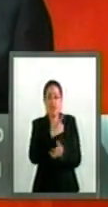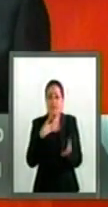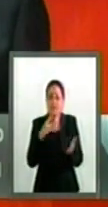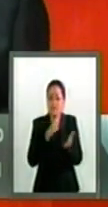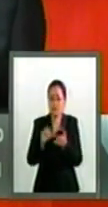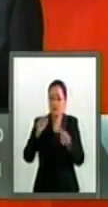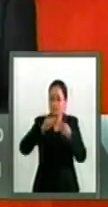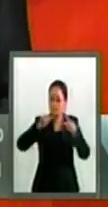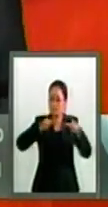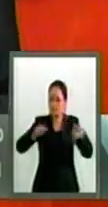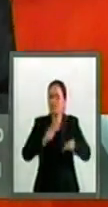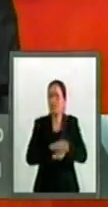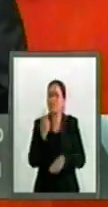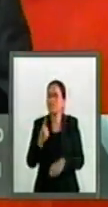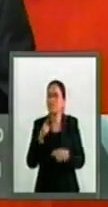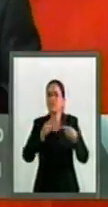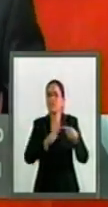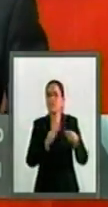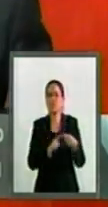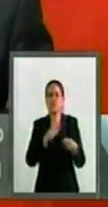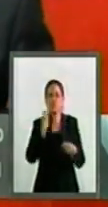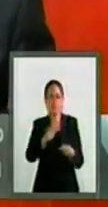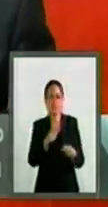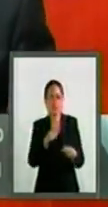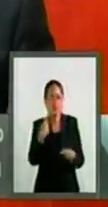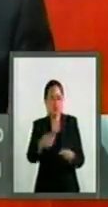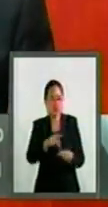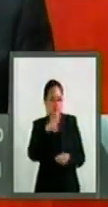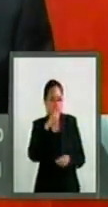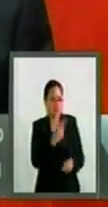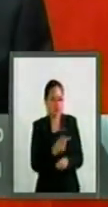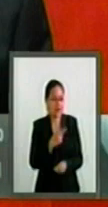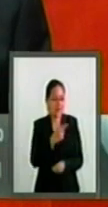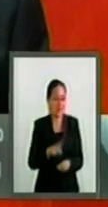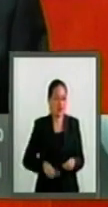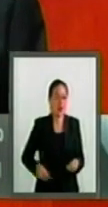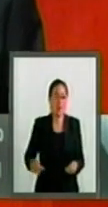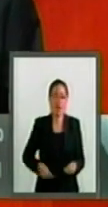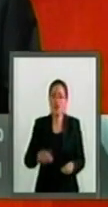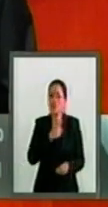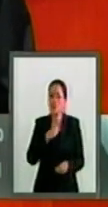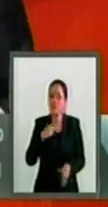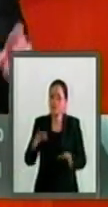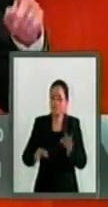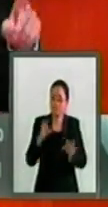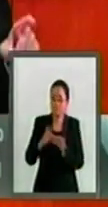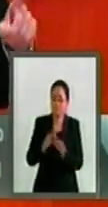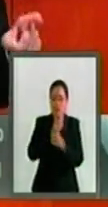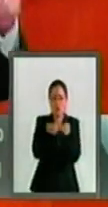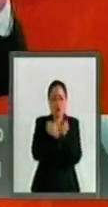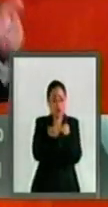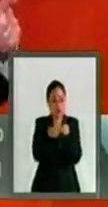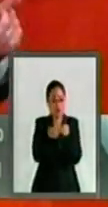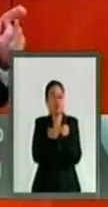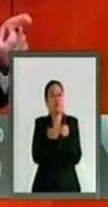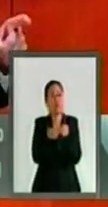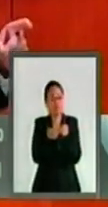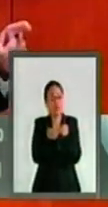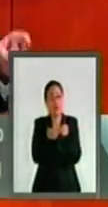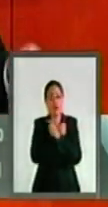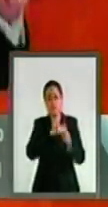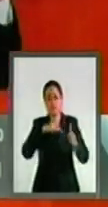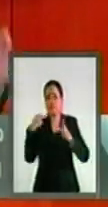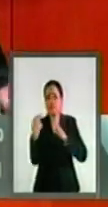razones. Uno, lesiona la obligación del Estado de garantizar educación y transforma el sentido de la educación